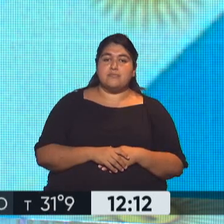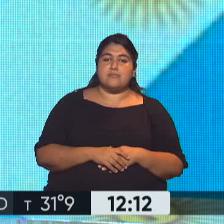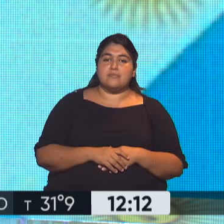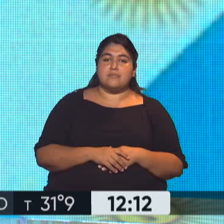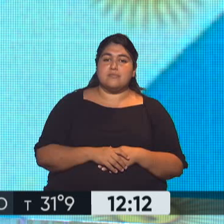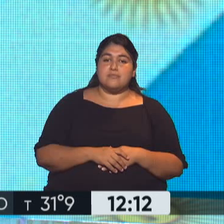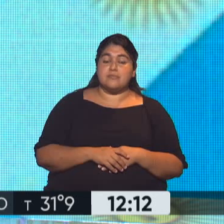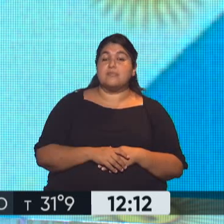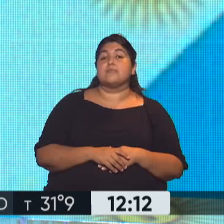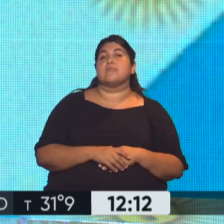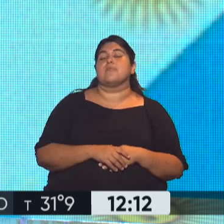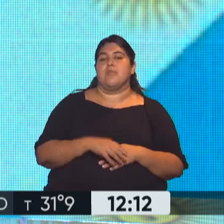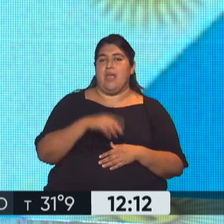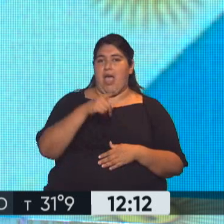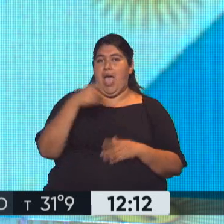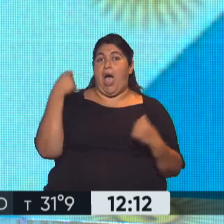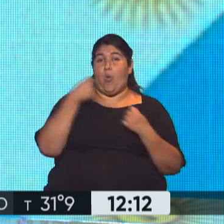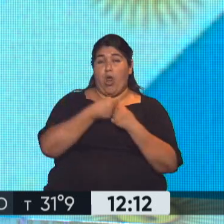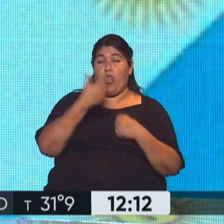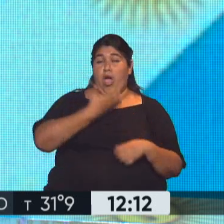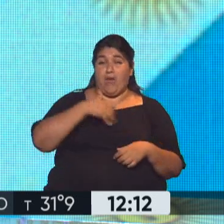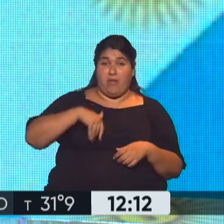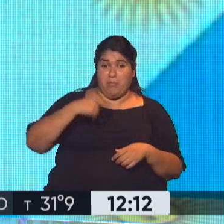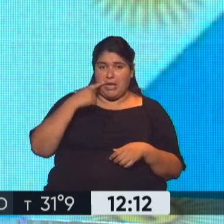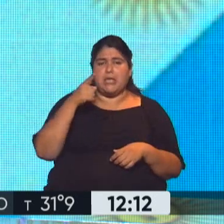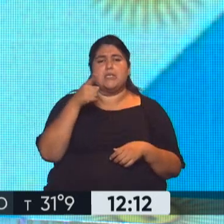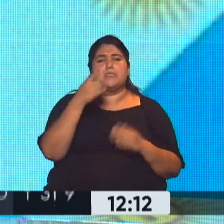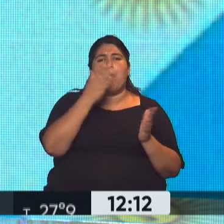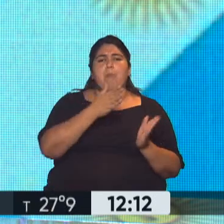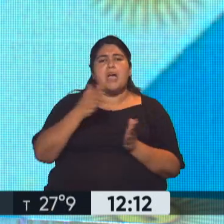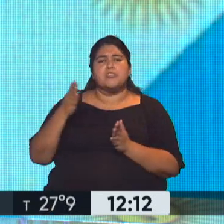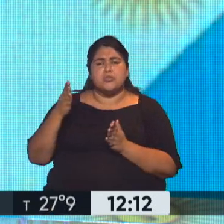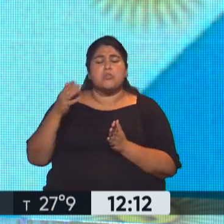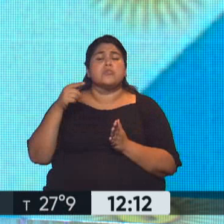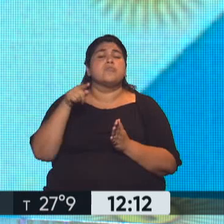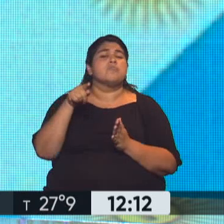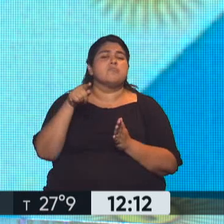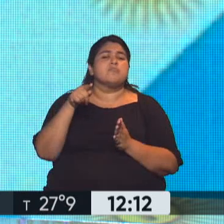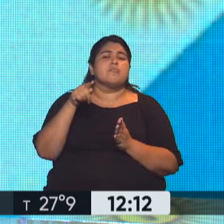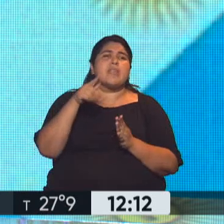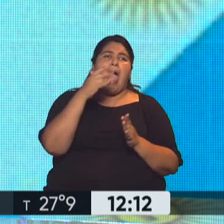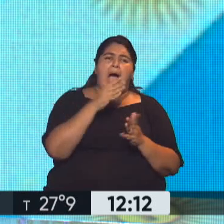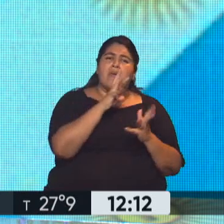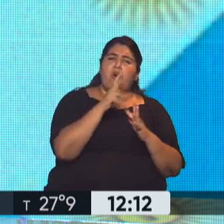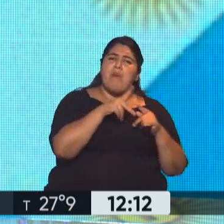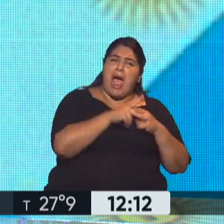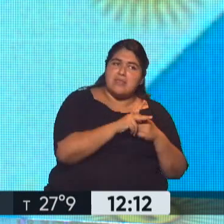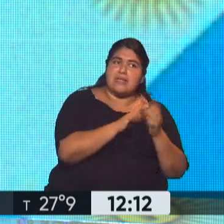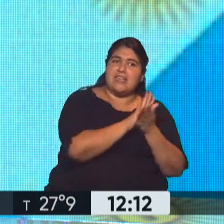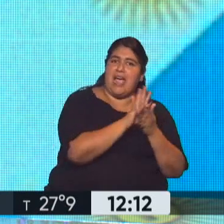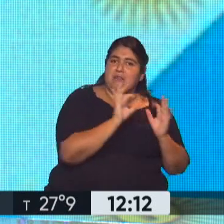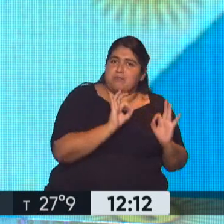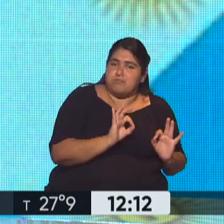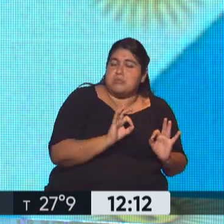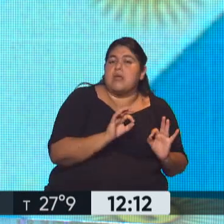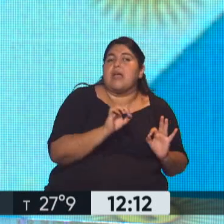Los próximos pasos para el acuerdo con el Fondo Monetario Internacional. Ya sabemos que los aspectos técnicos están resueltos, pero también